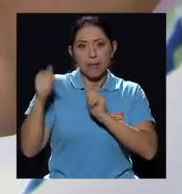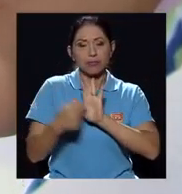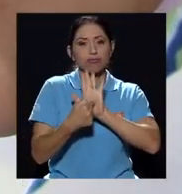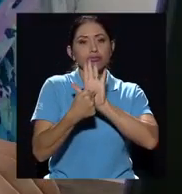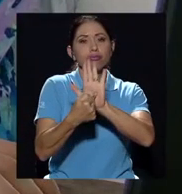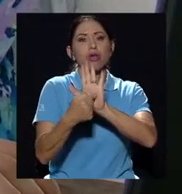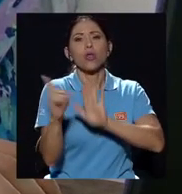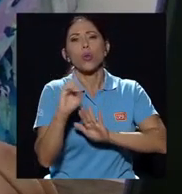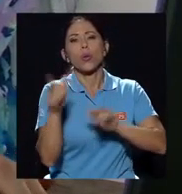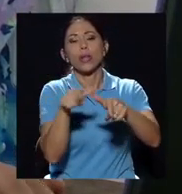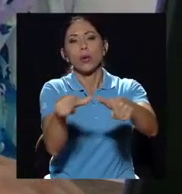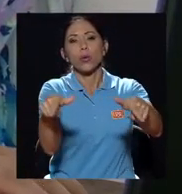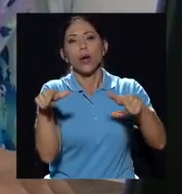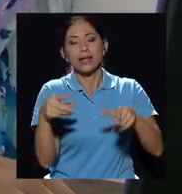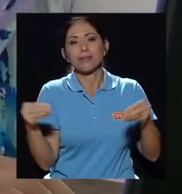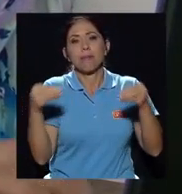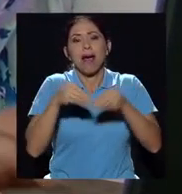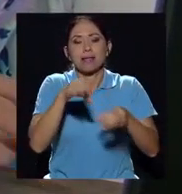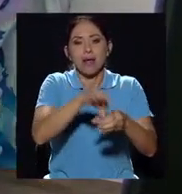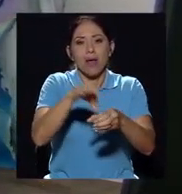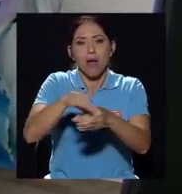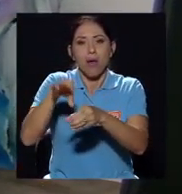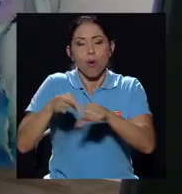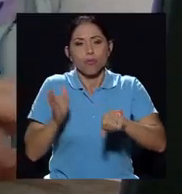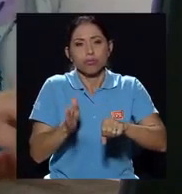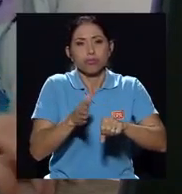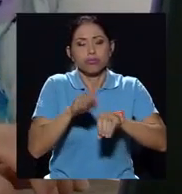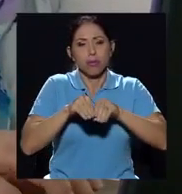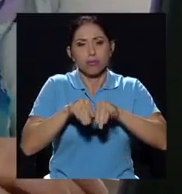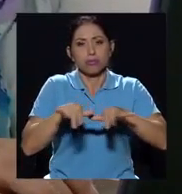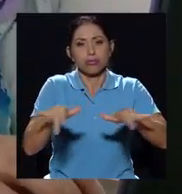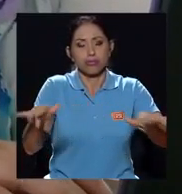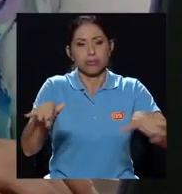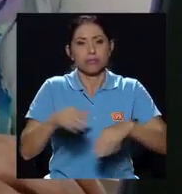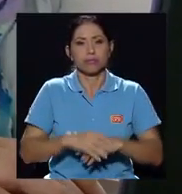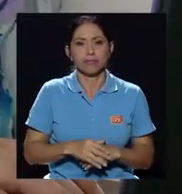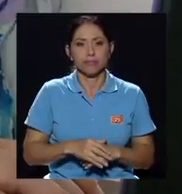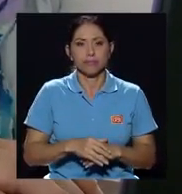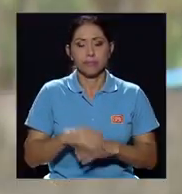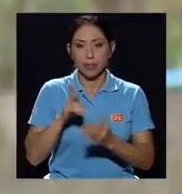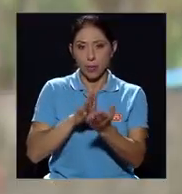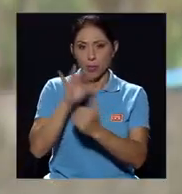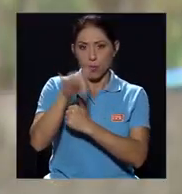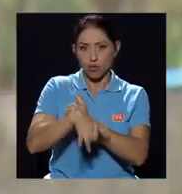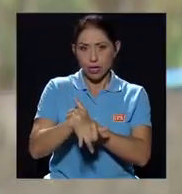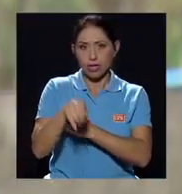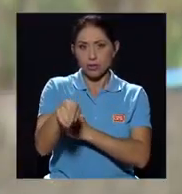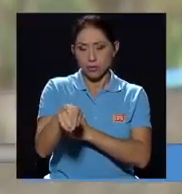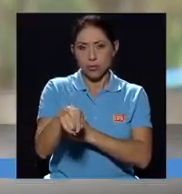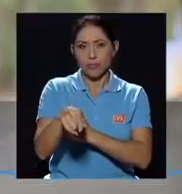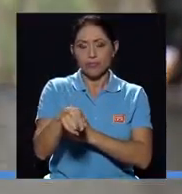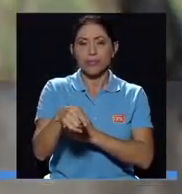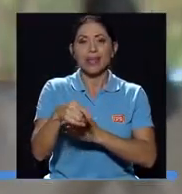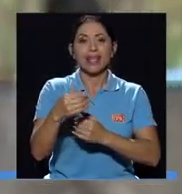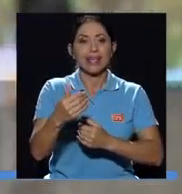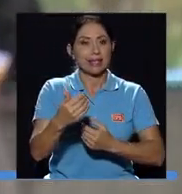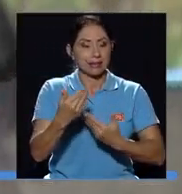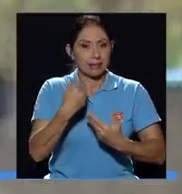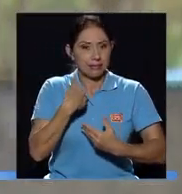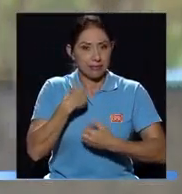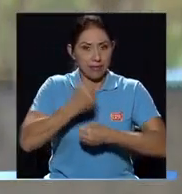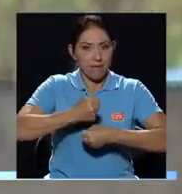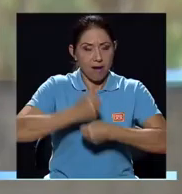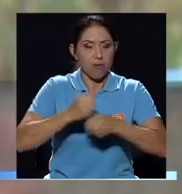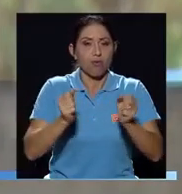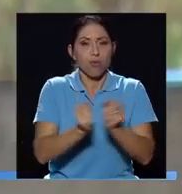de las zonas con mayor ocupación de fruta en el país. El proyecto se nutre del trabajo que hacemos